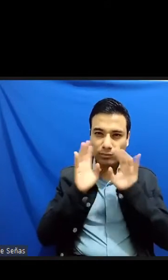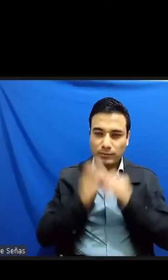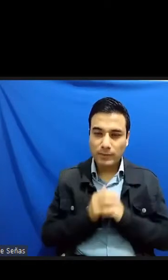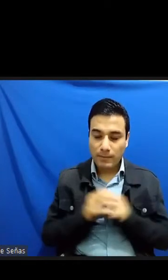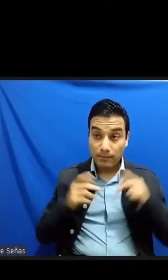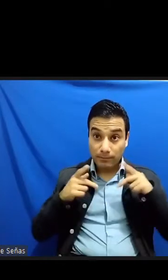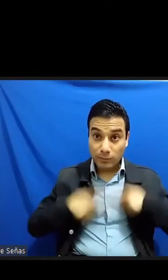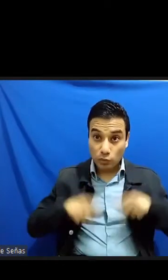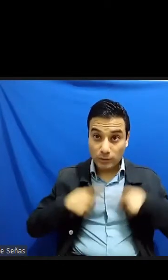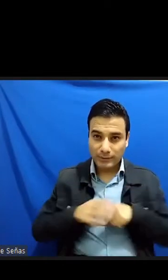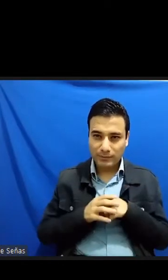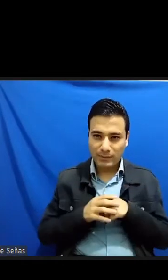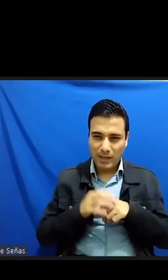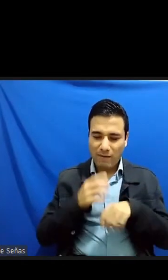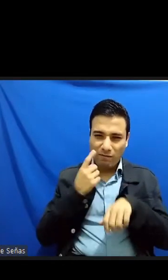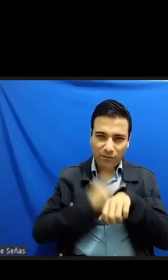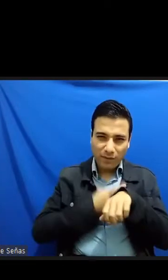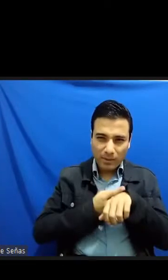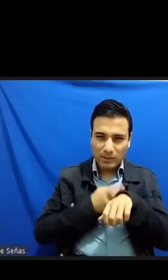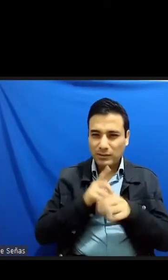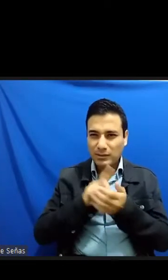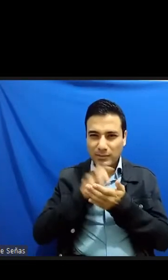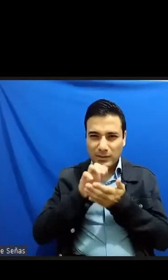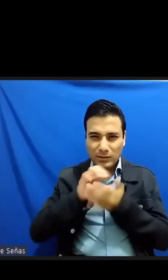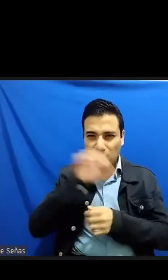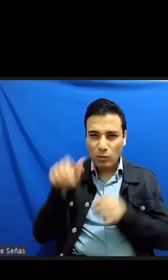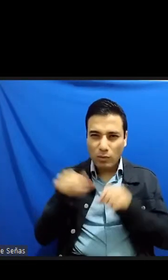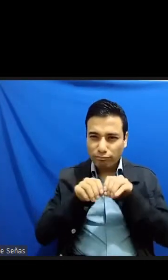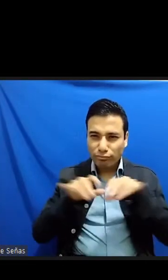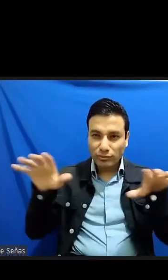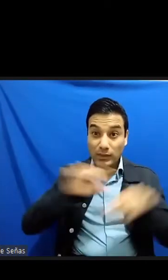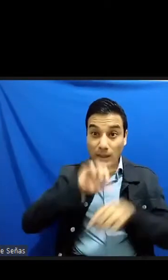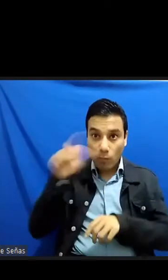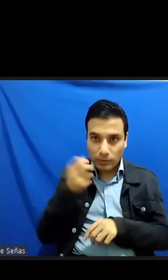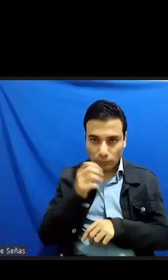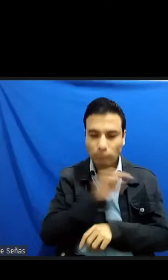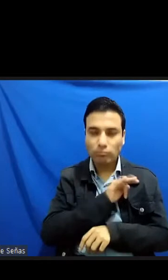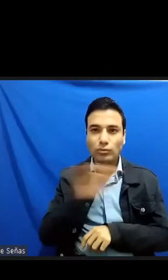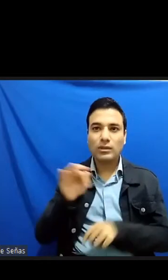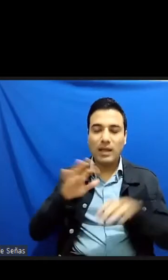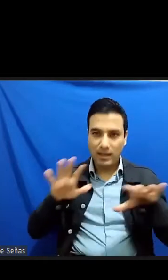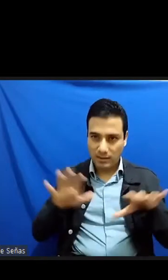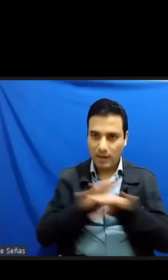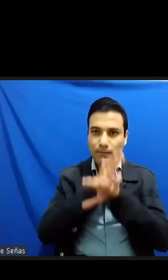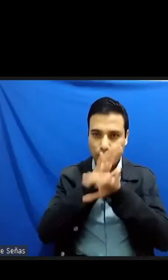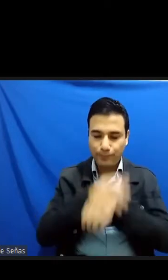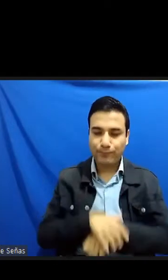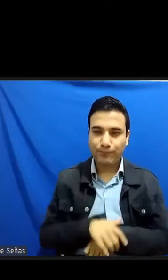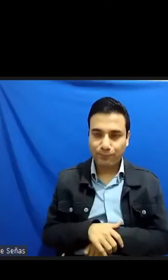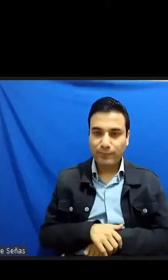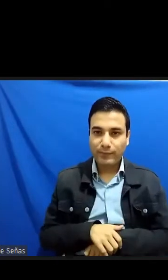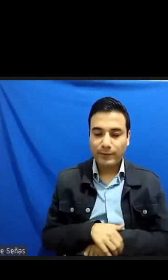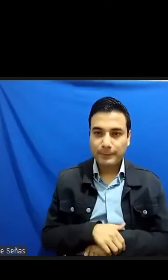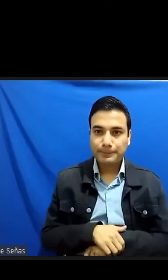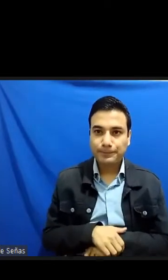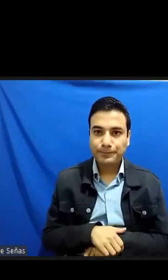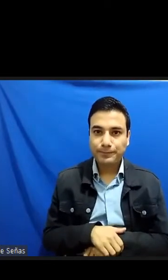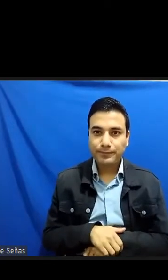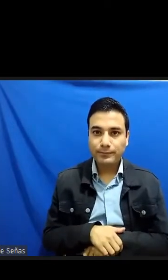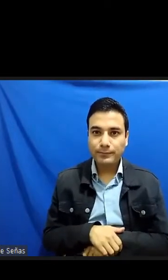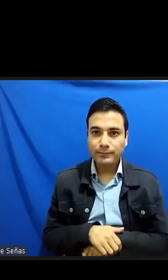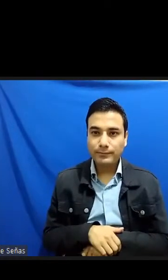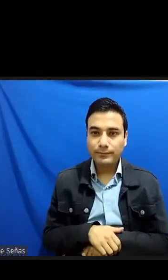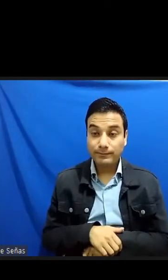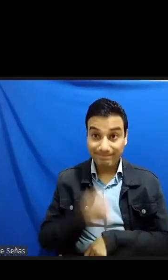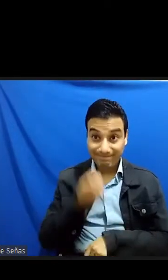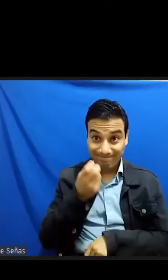suelen ser el preludio de los grandes cambios sociales que ha experimentado la humanidad aquella genética